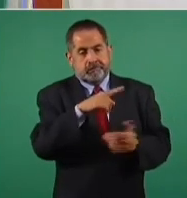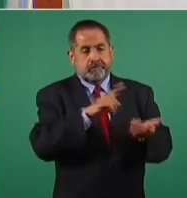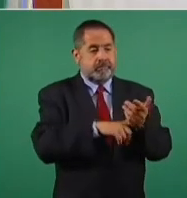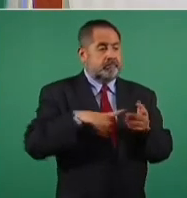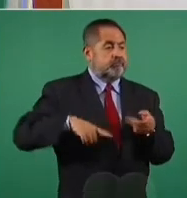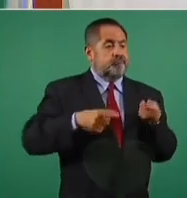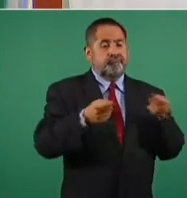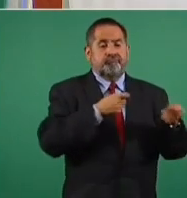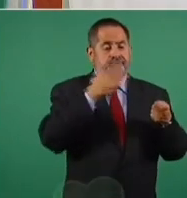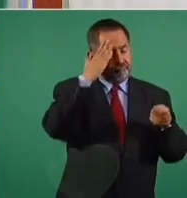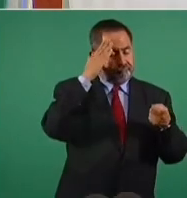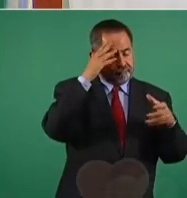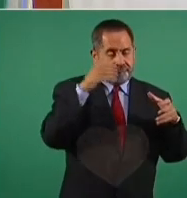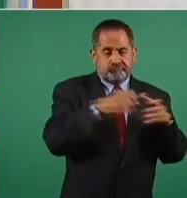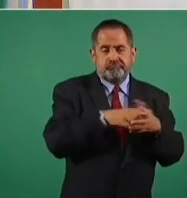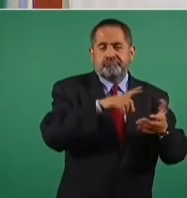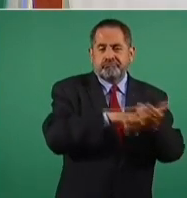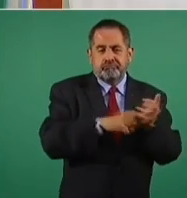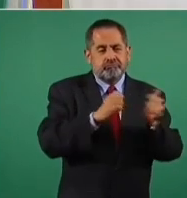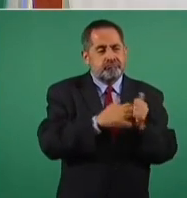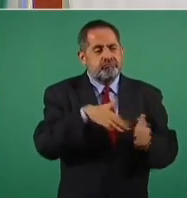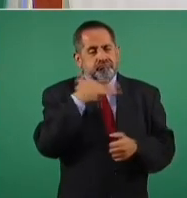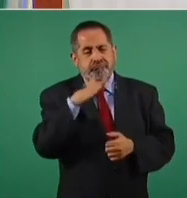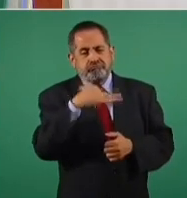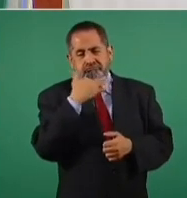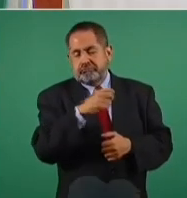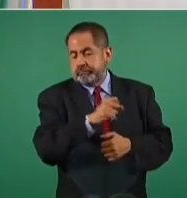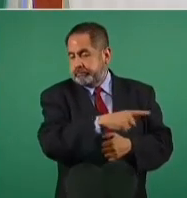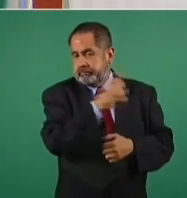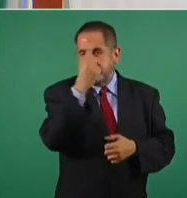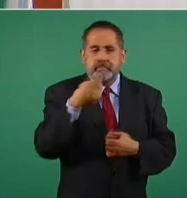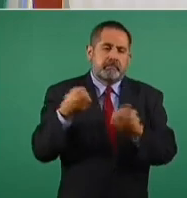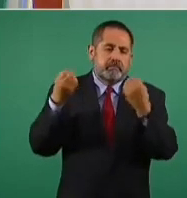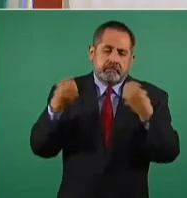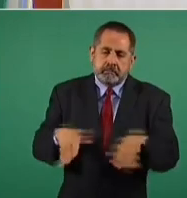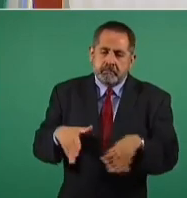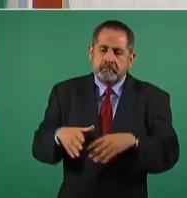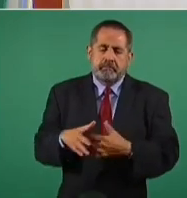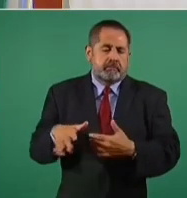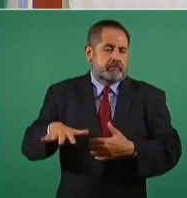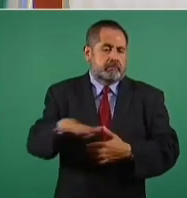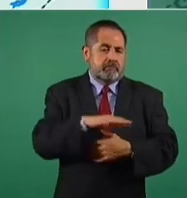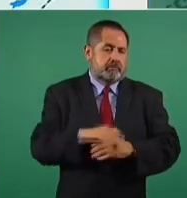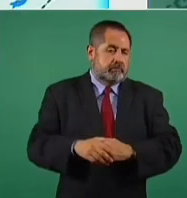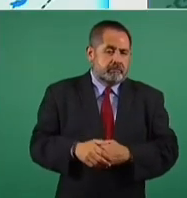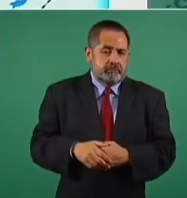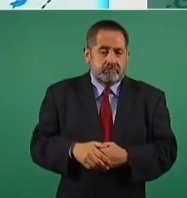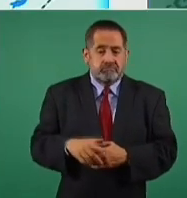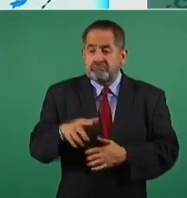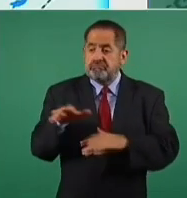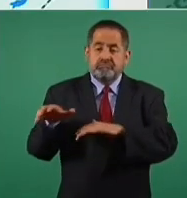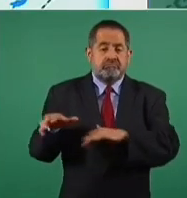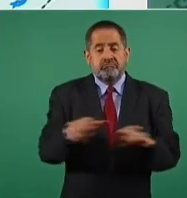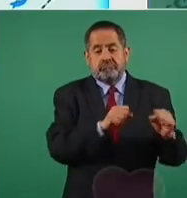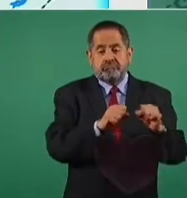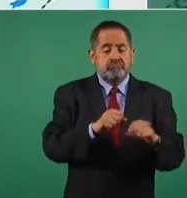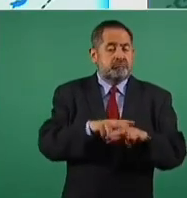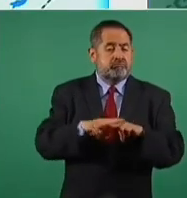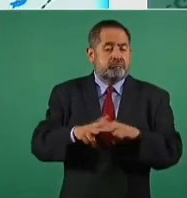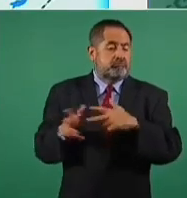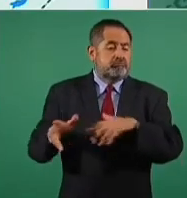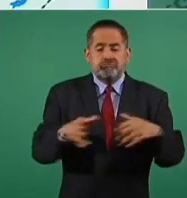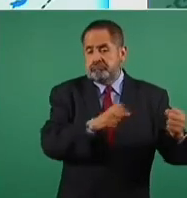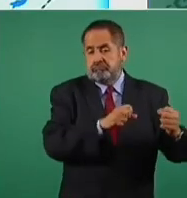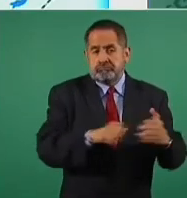y a la corrupción, porque se privatizaron todos los trenes, se